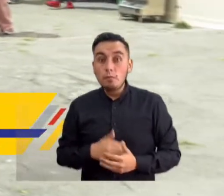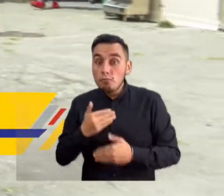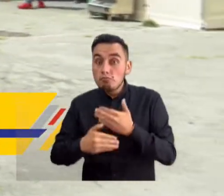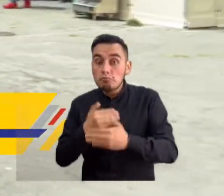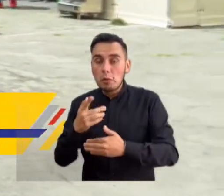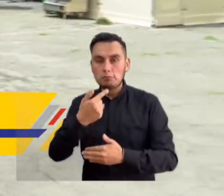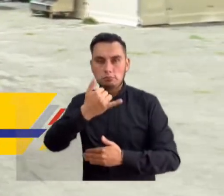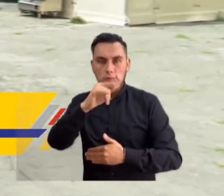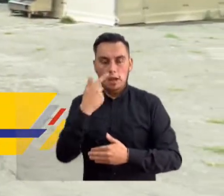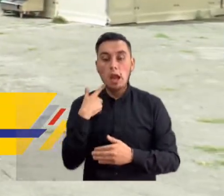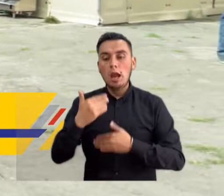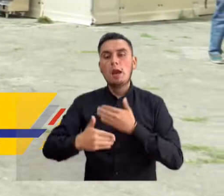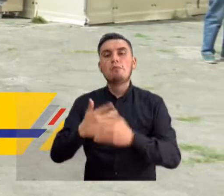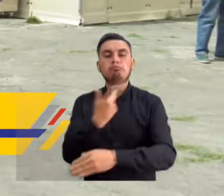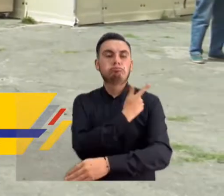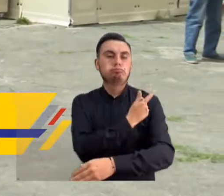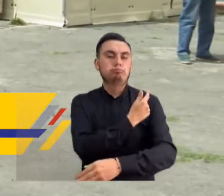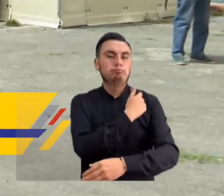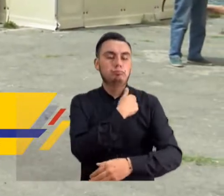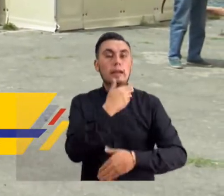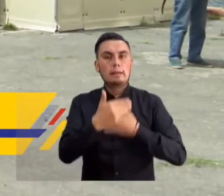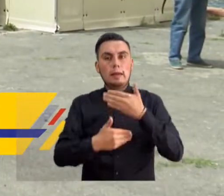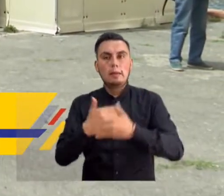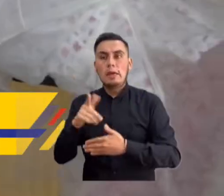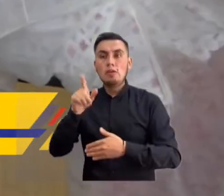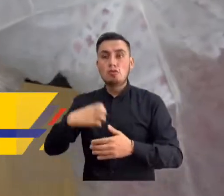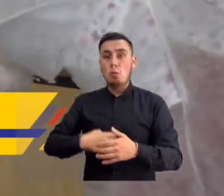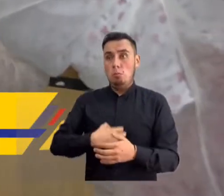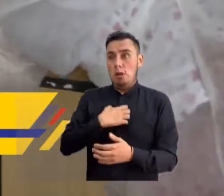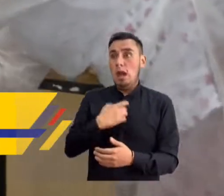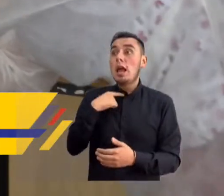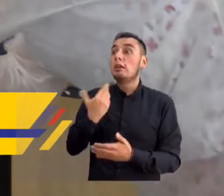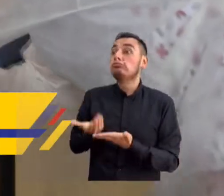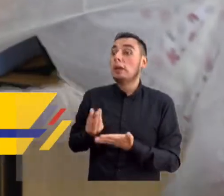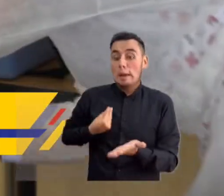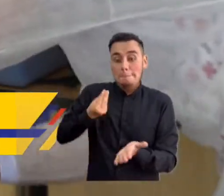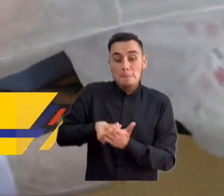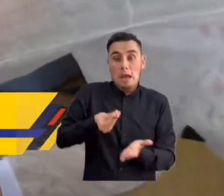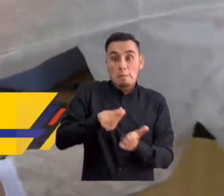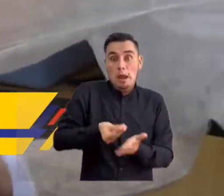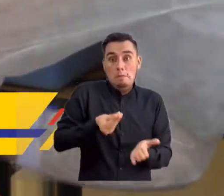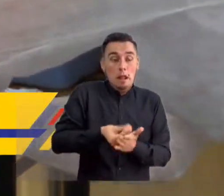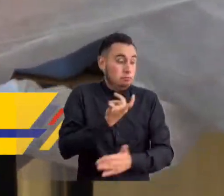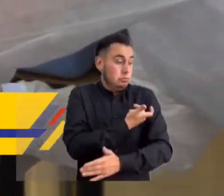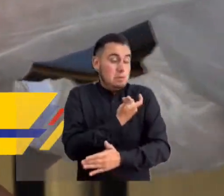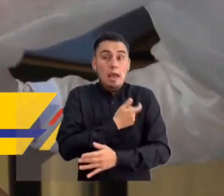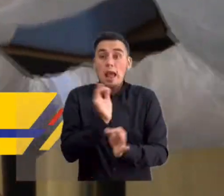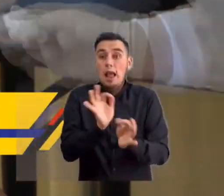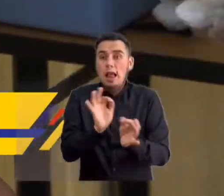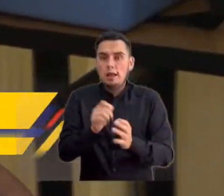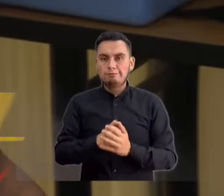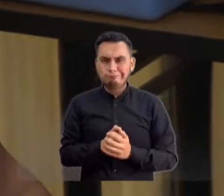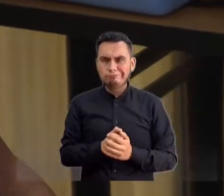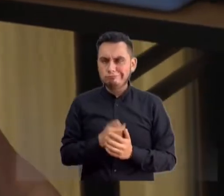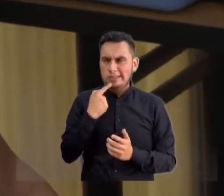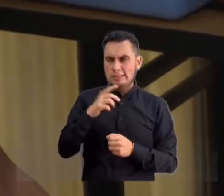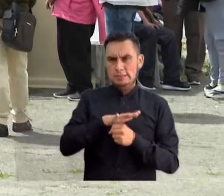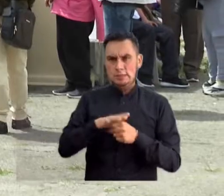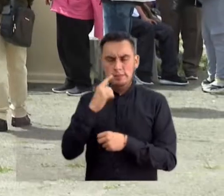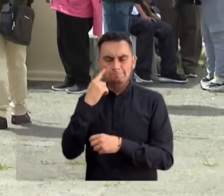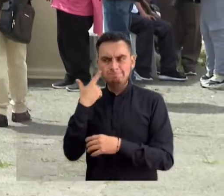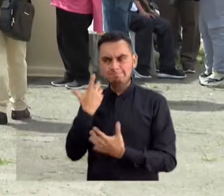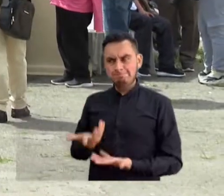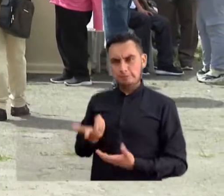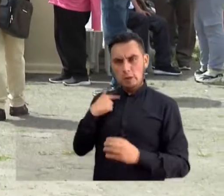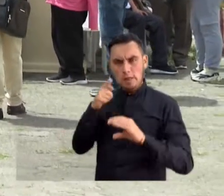A medida que avanza el proceso de vacunación en el país, crecen también las quejas por los retrasos en el pago de la aplicación de las vacunas. Ante esta